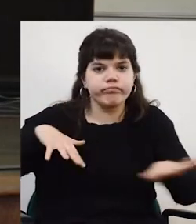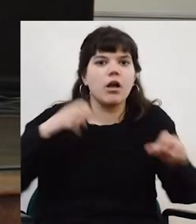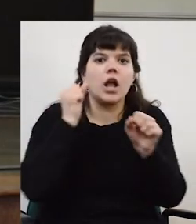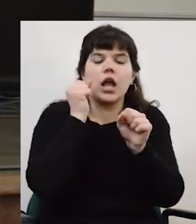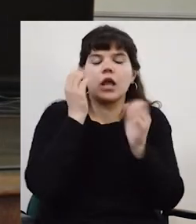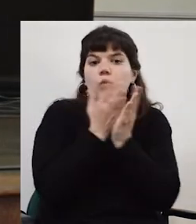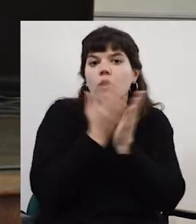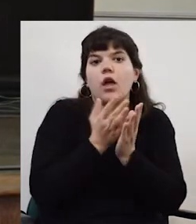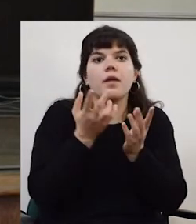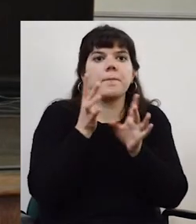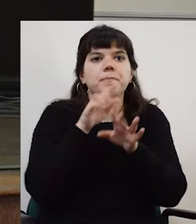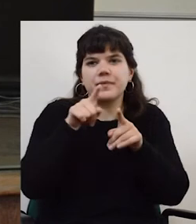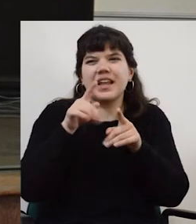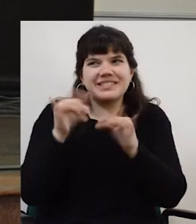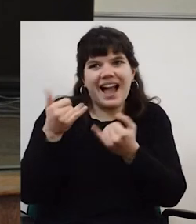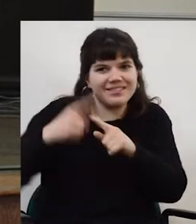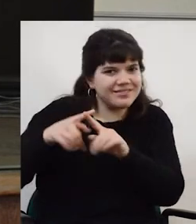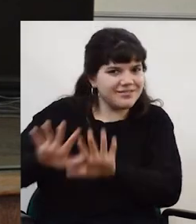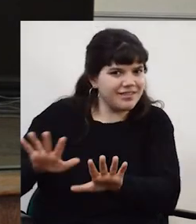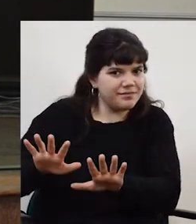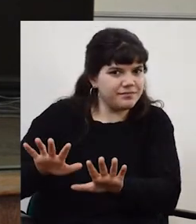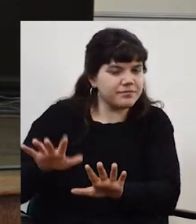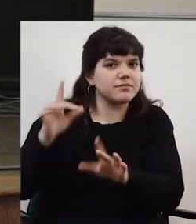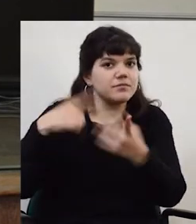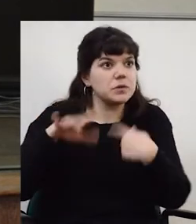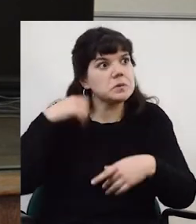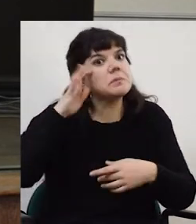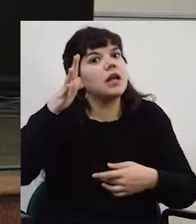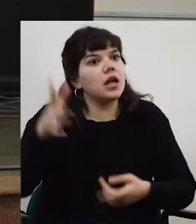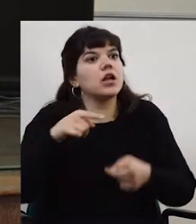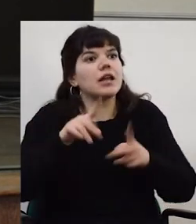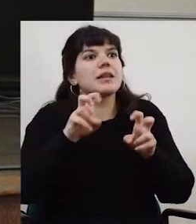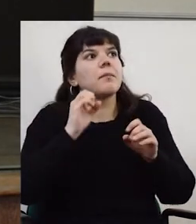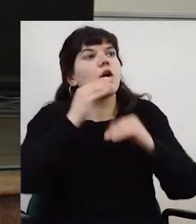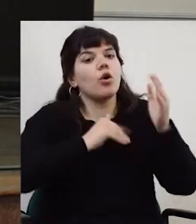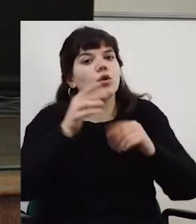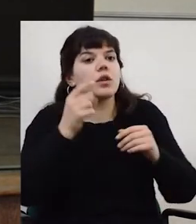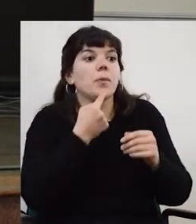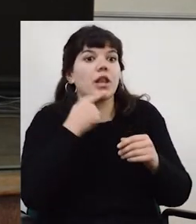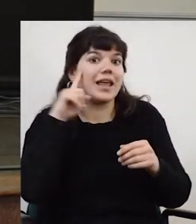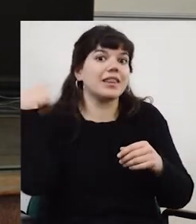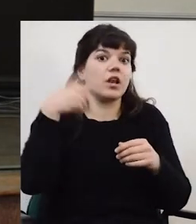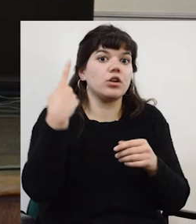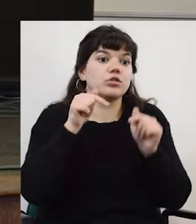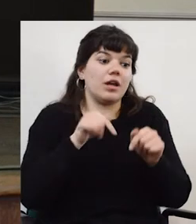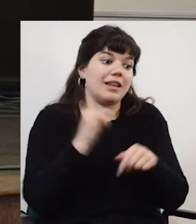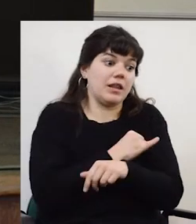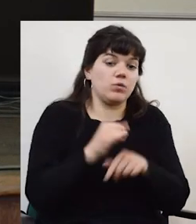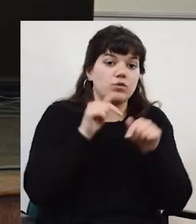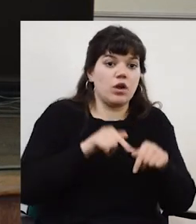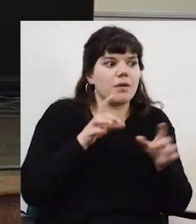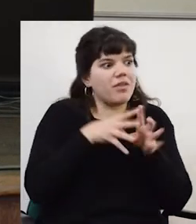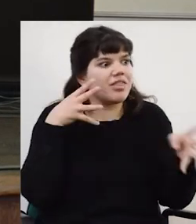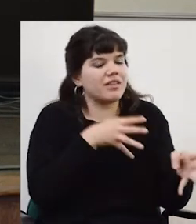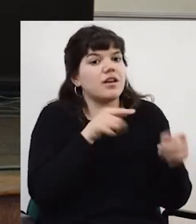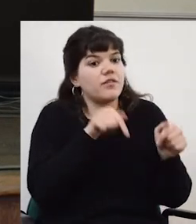etcétera, todo lo que eso es lo que ya existe y me imagino construir política institucional como desafío que la institución tiene, también